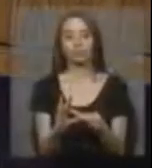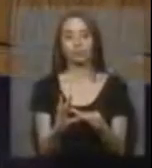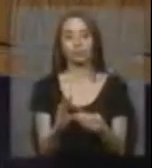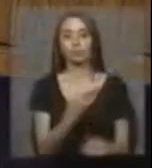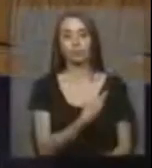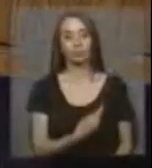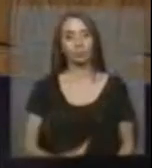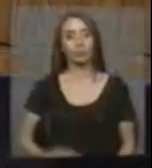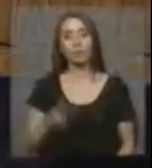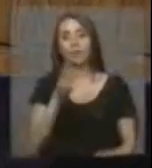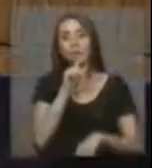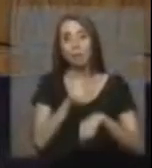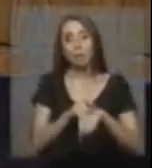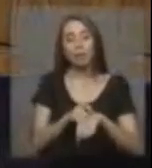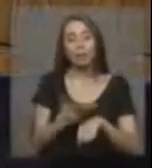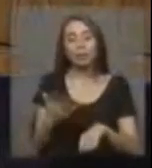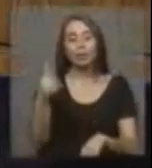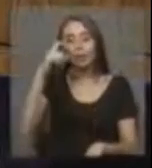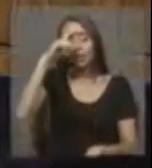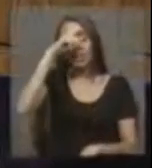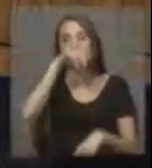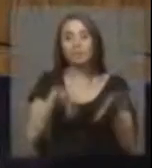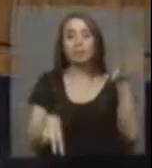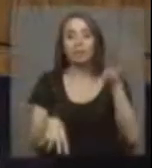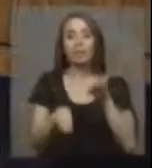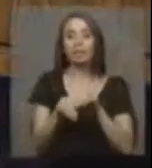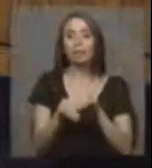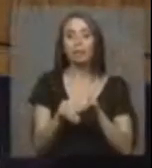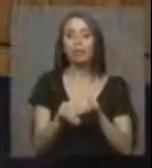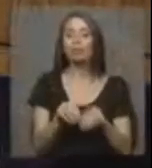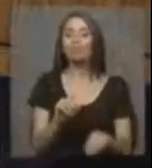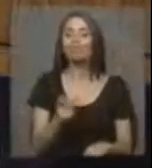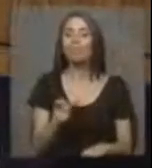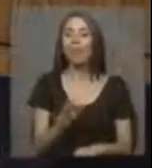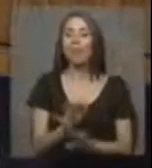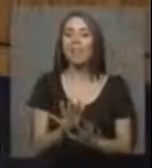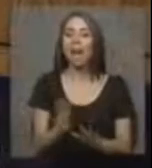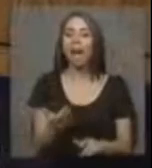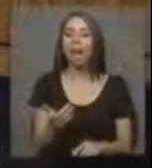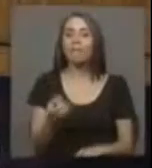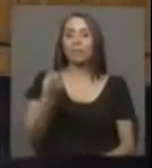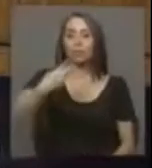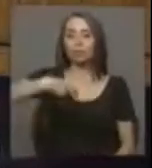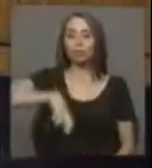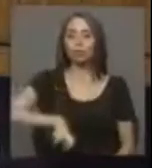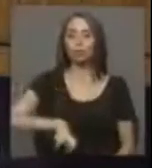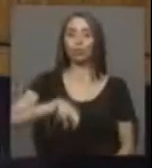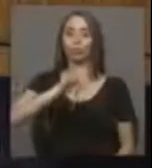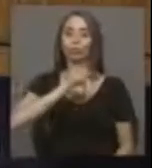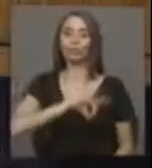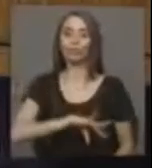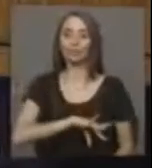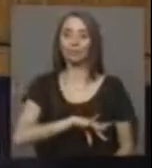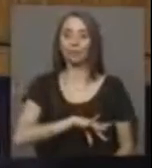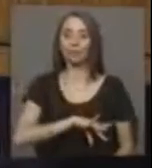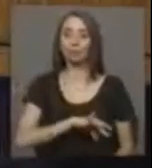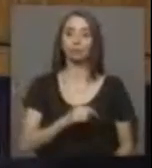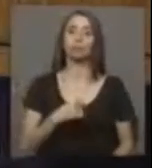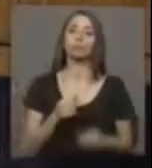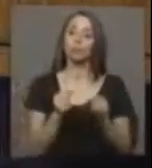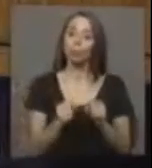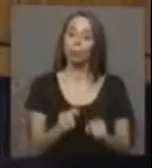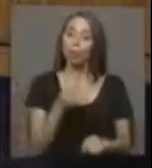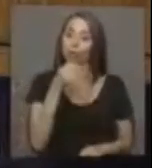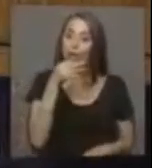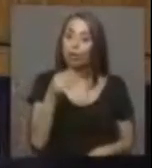En tres minutos es muy difícil resumir una situación grave que aqueja al sur de Chile. Y puedo decir que